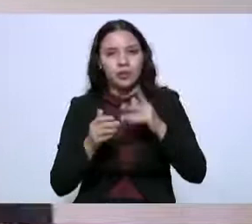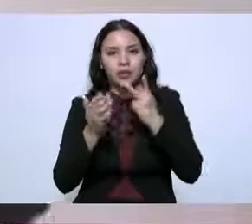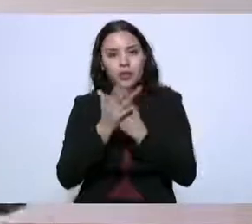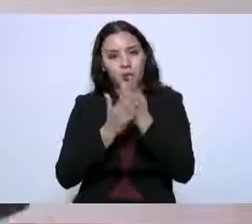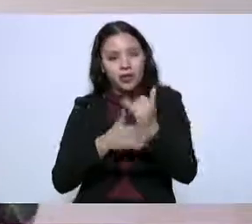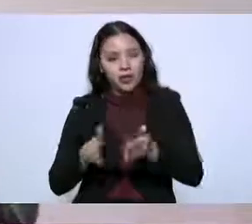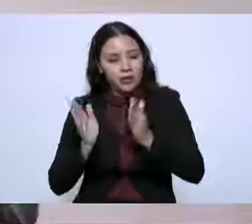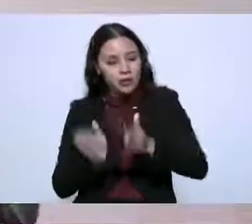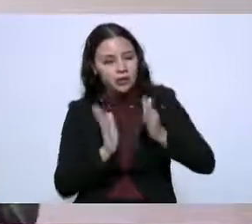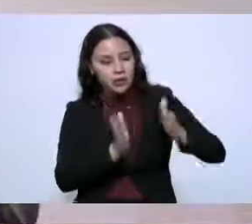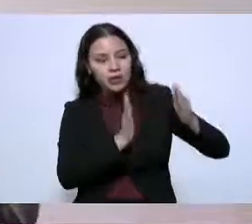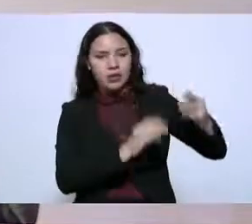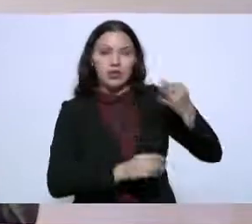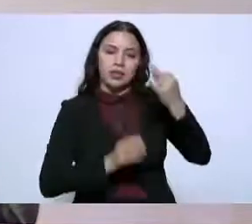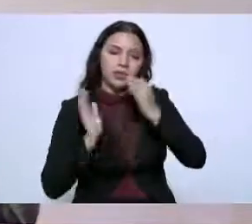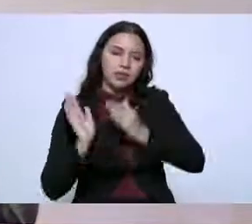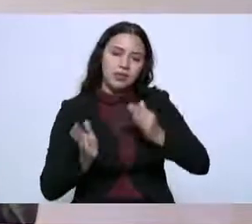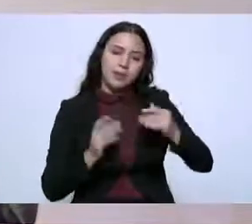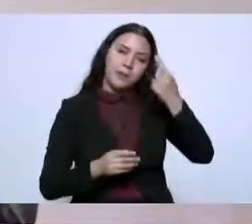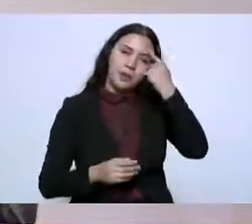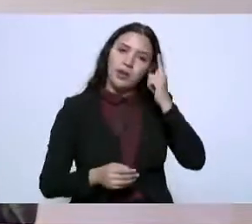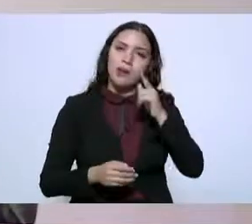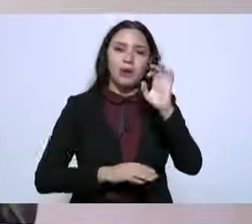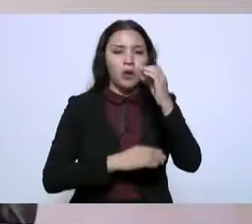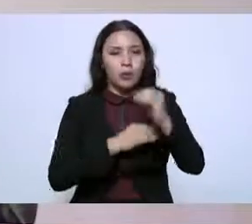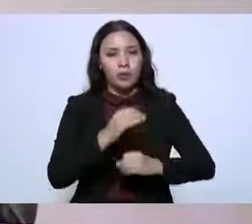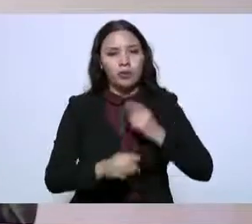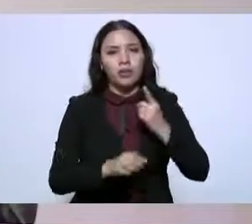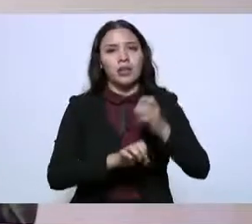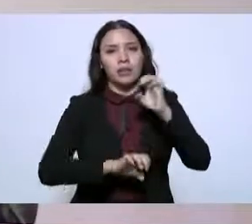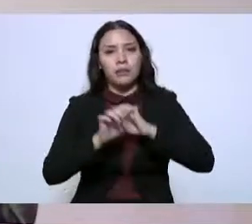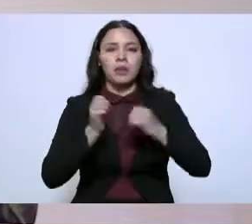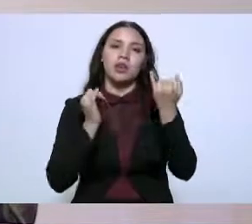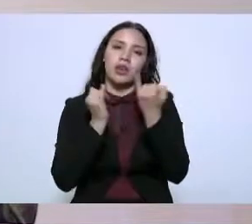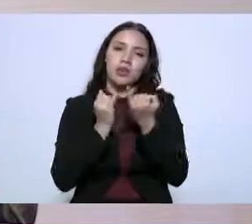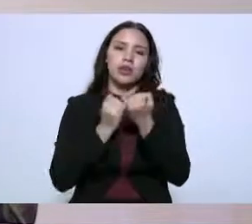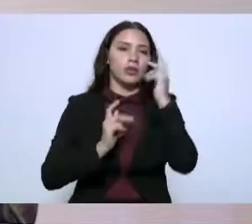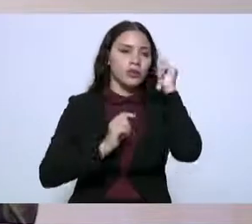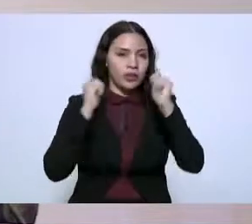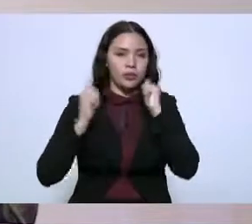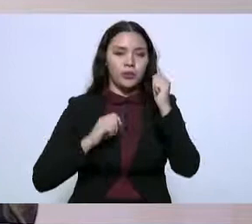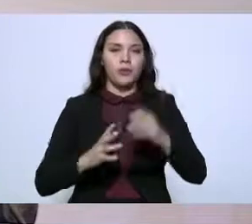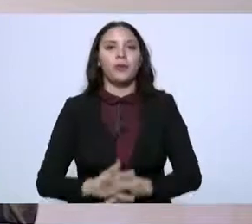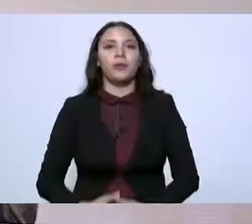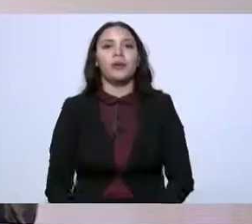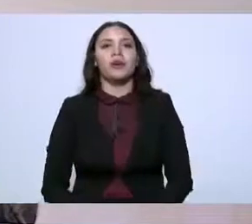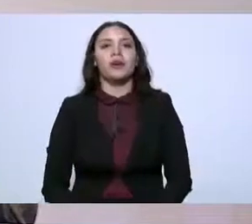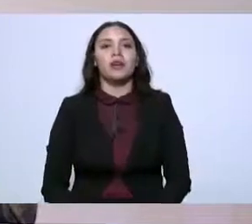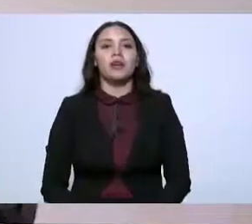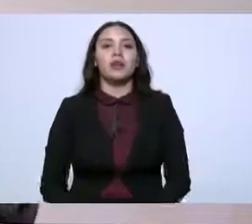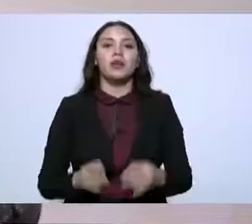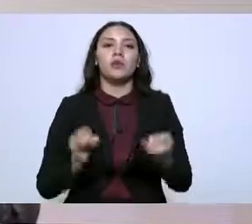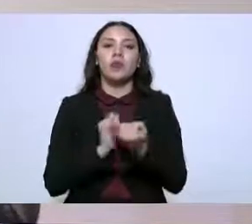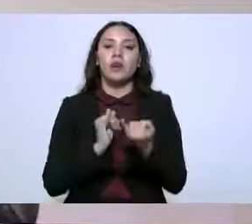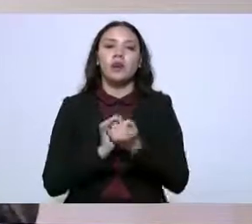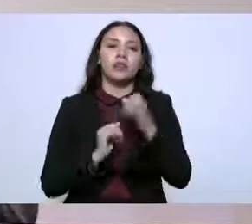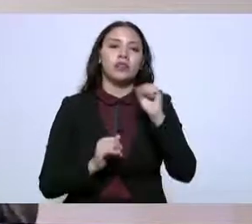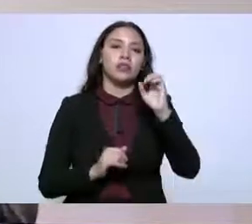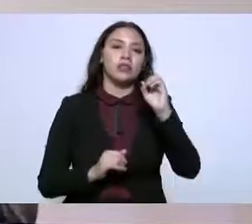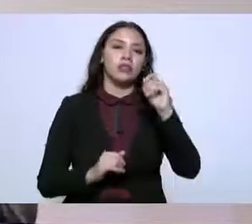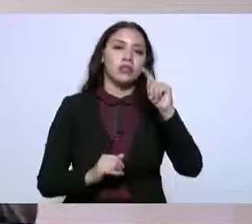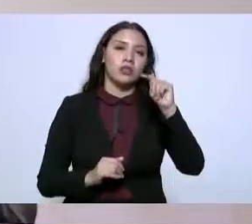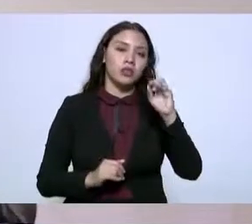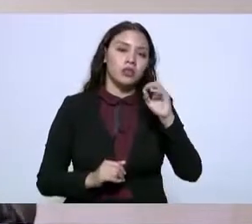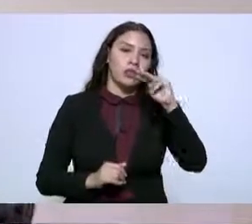tenerlo también como una fuente de desarrollo y oportunidades turísticas. En Sotolamarina, bueno, las unidades